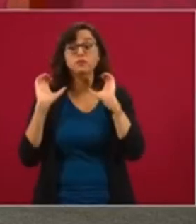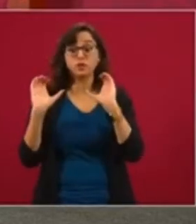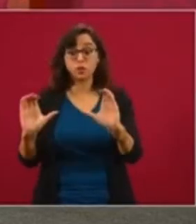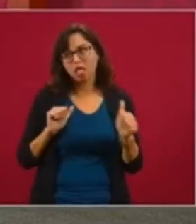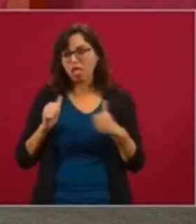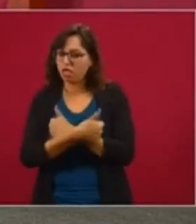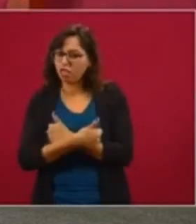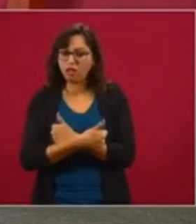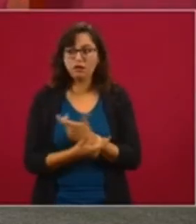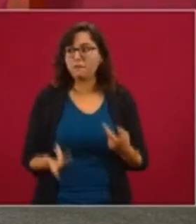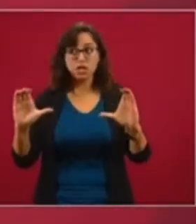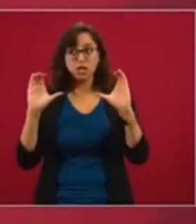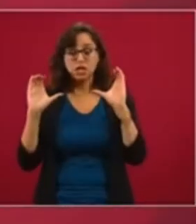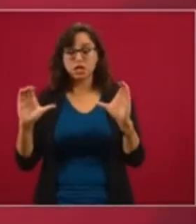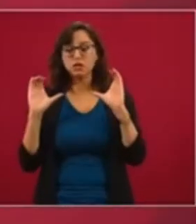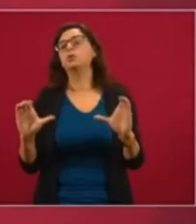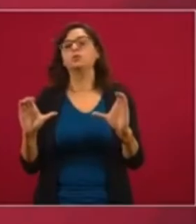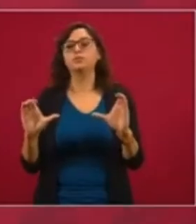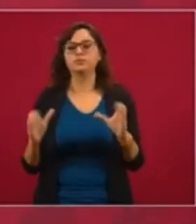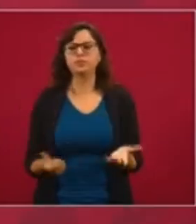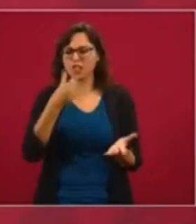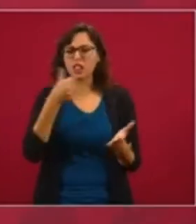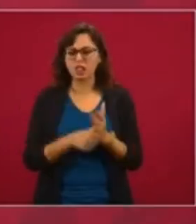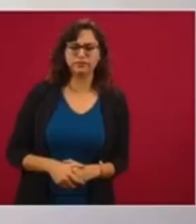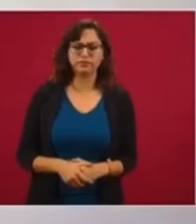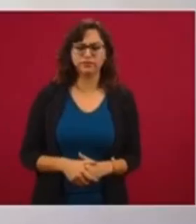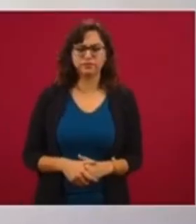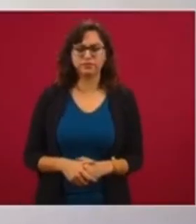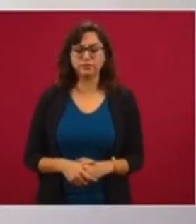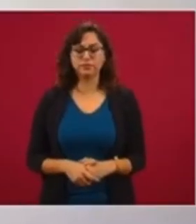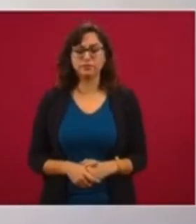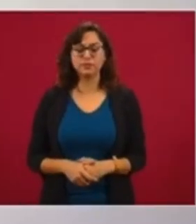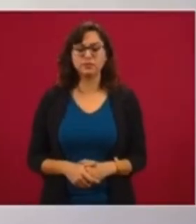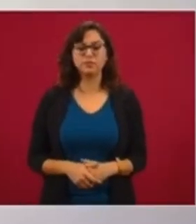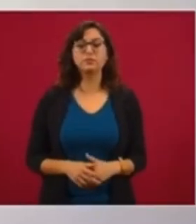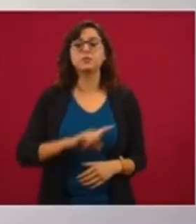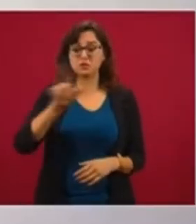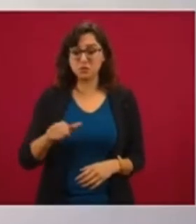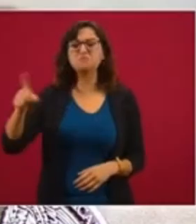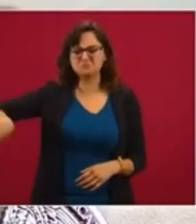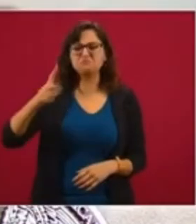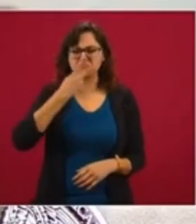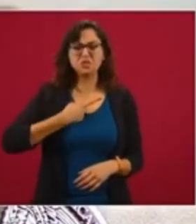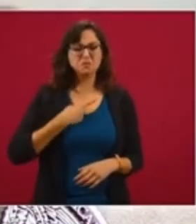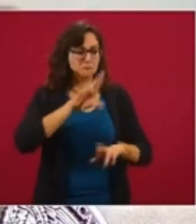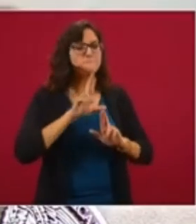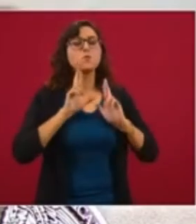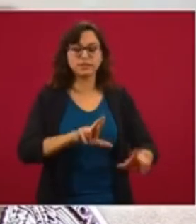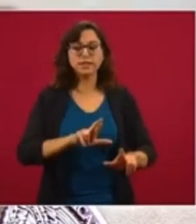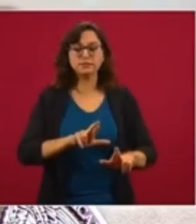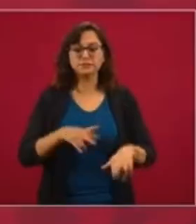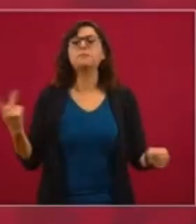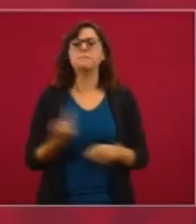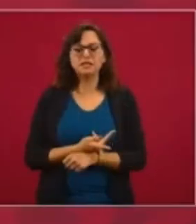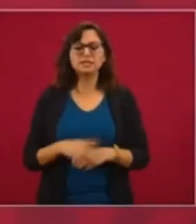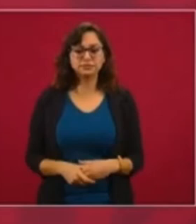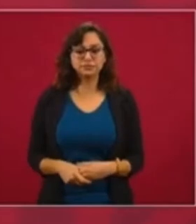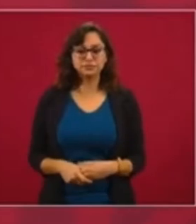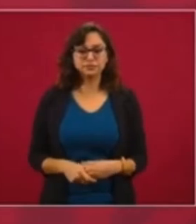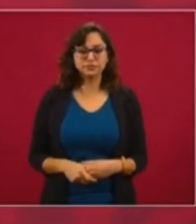con una maniobra, cuidado con engañar al pueblo. Entregué la carta, hay constancia pública, y hasta me respondieron, creo. ¿Qué sucedió?